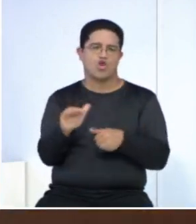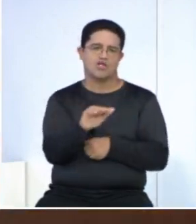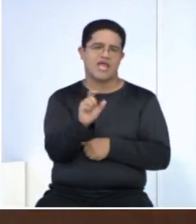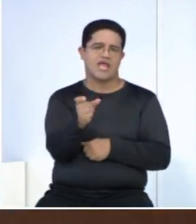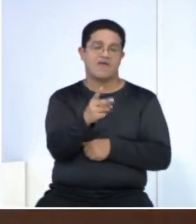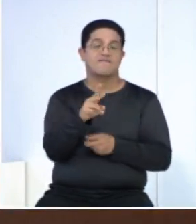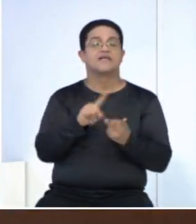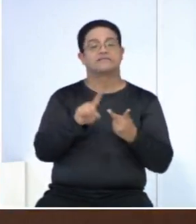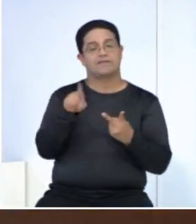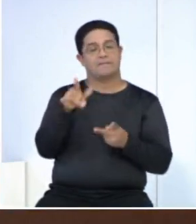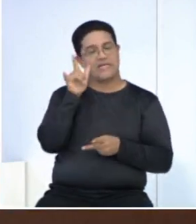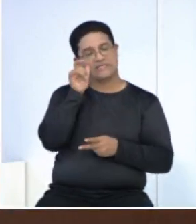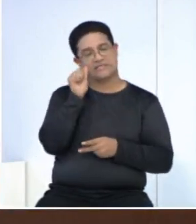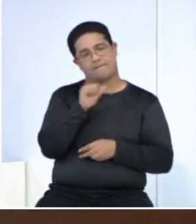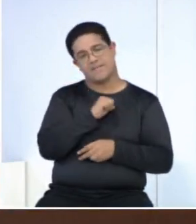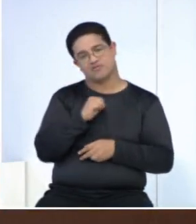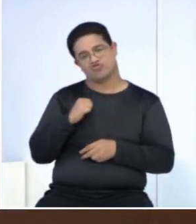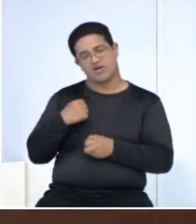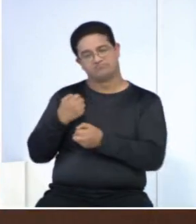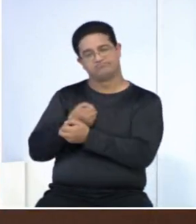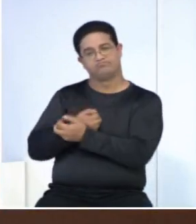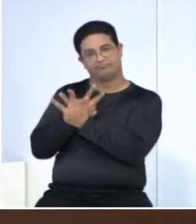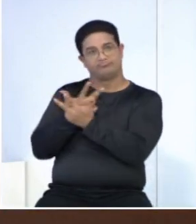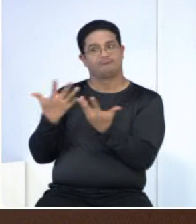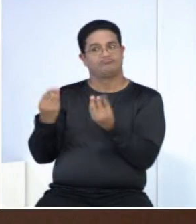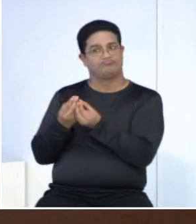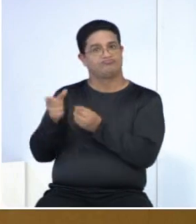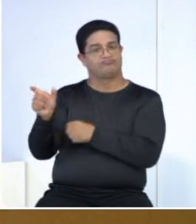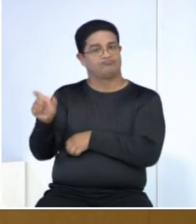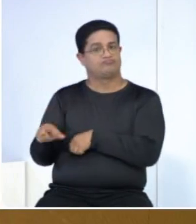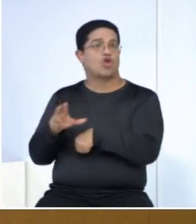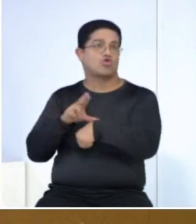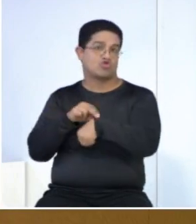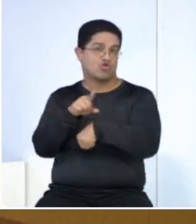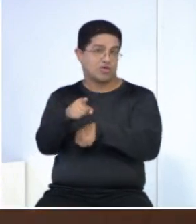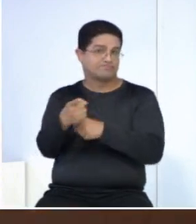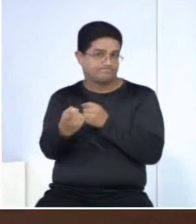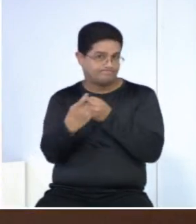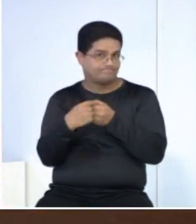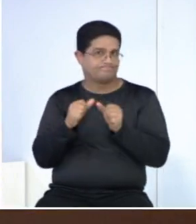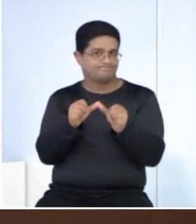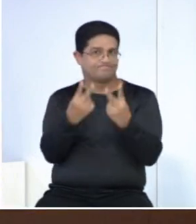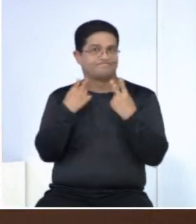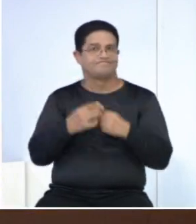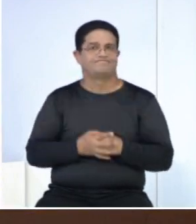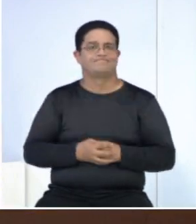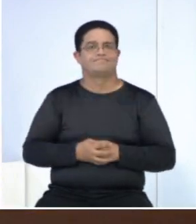danielosotasalas en Instagram live conectados con ustedes. Así que los esperamos, volvemos.